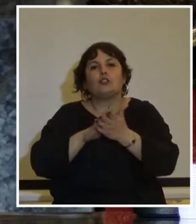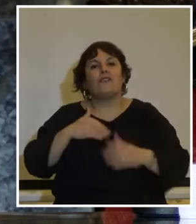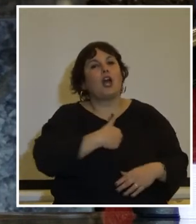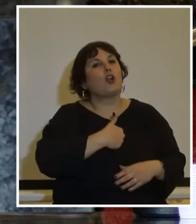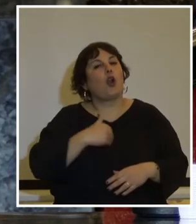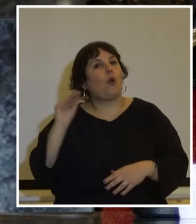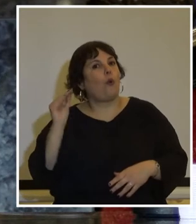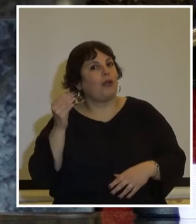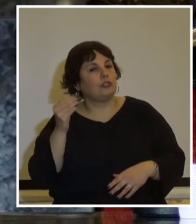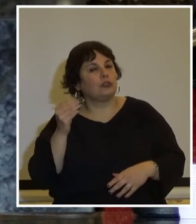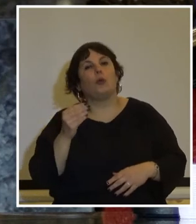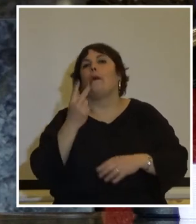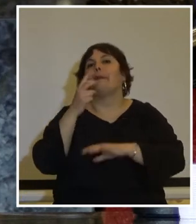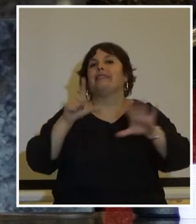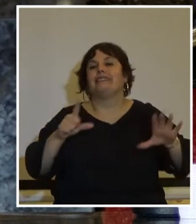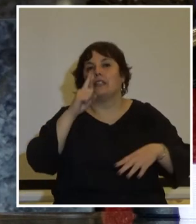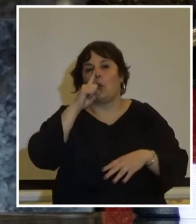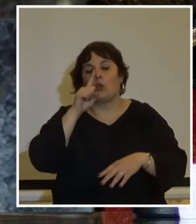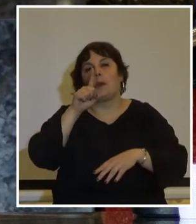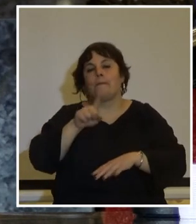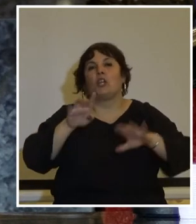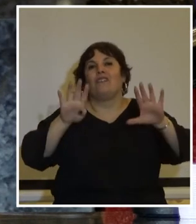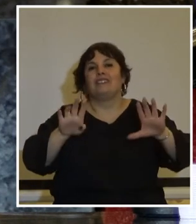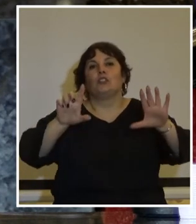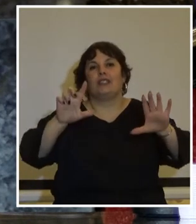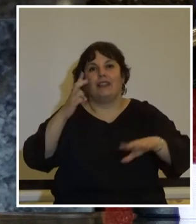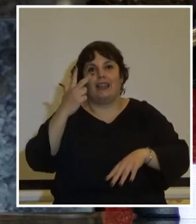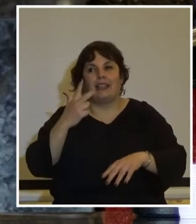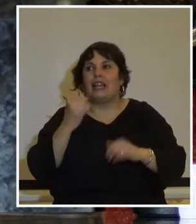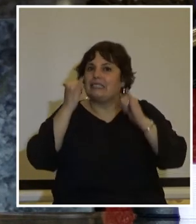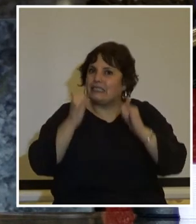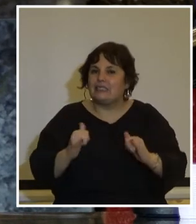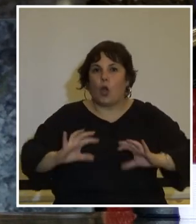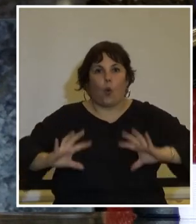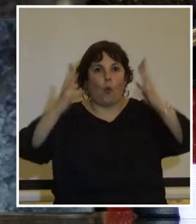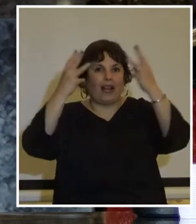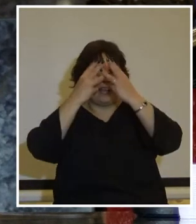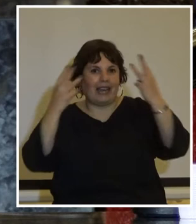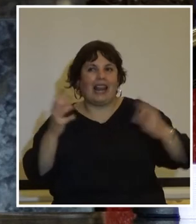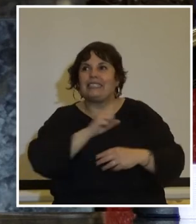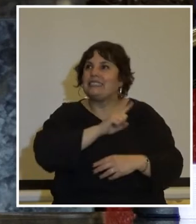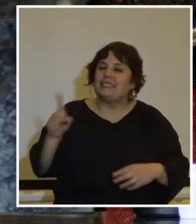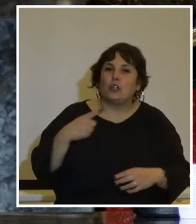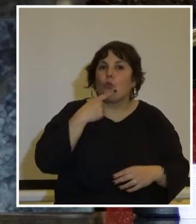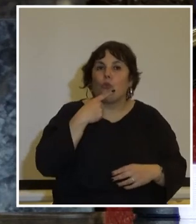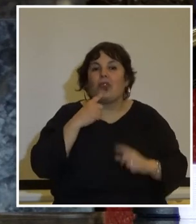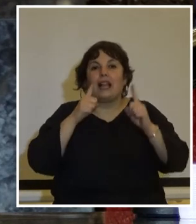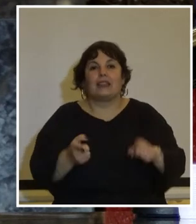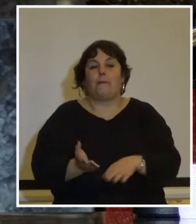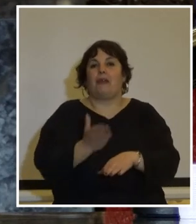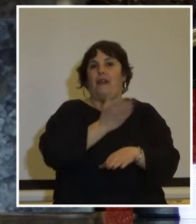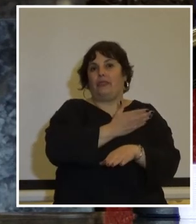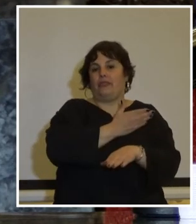la juventud el 27 de junio de 1975 sí en el marco del abuelo general sin dudas también antes